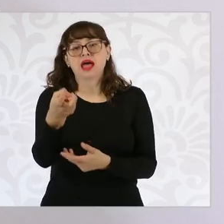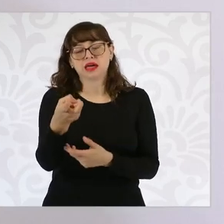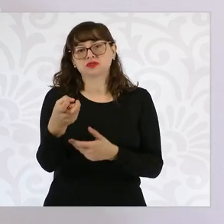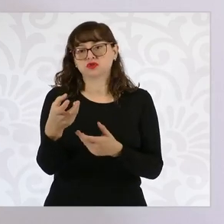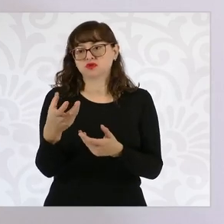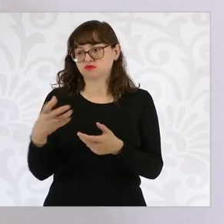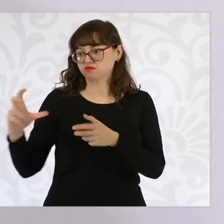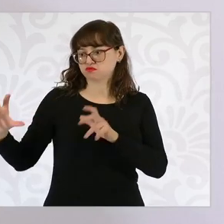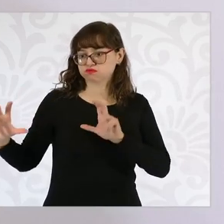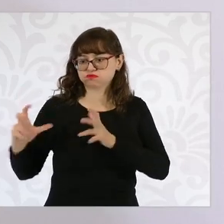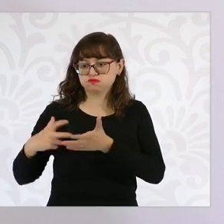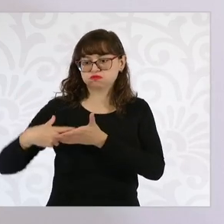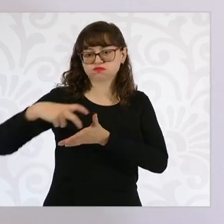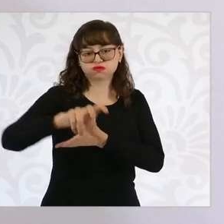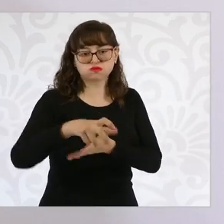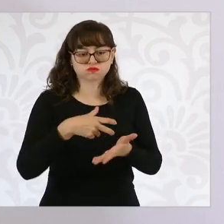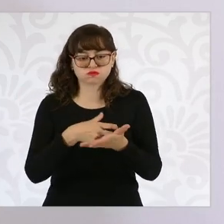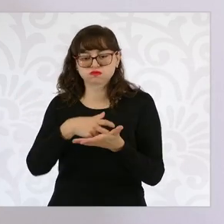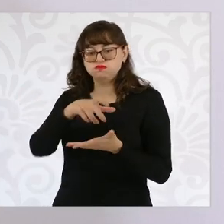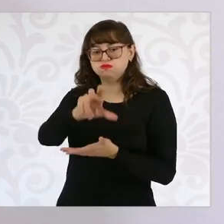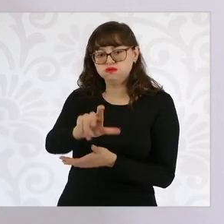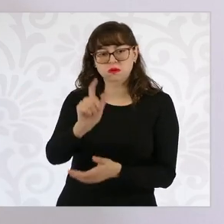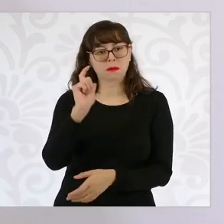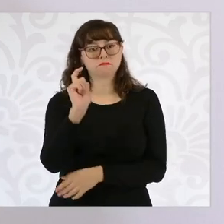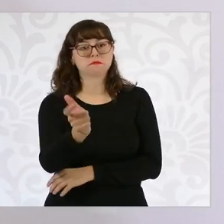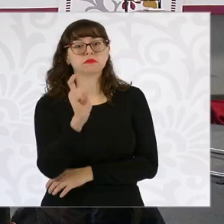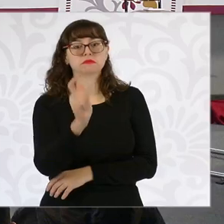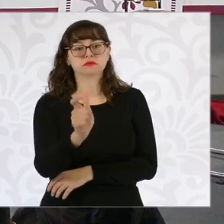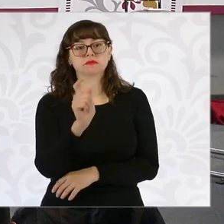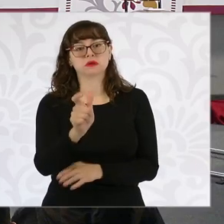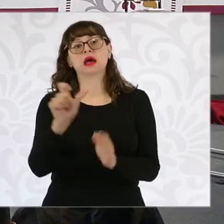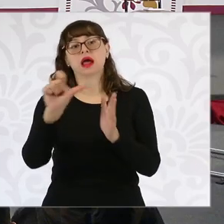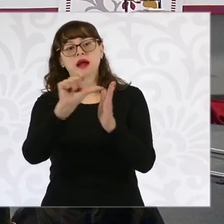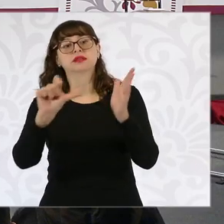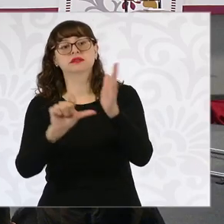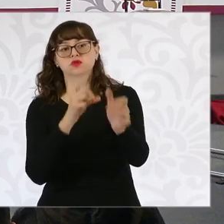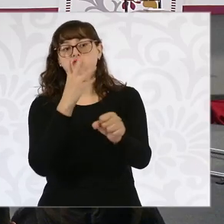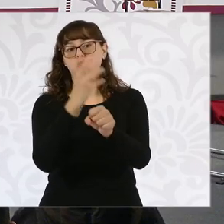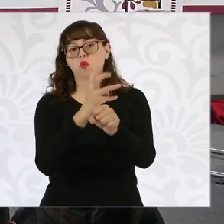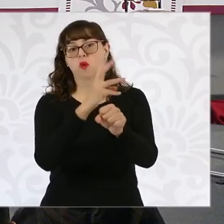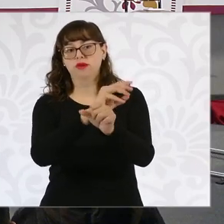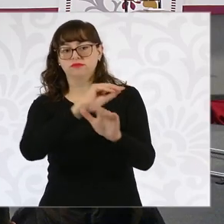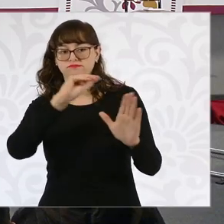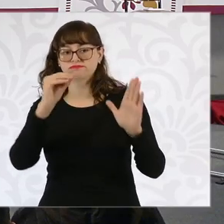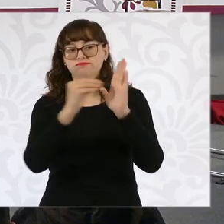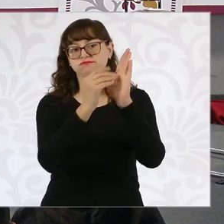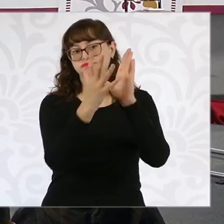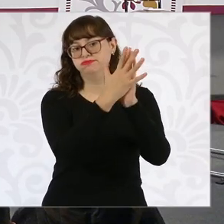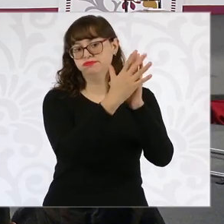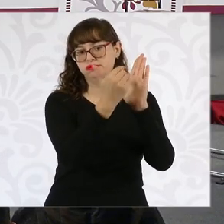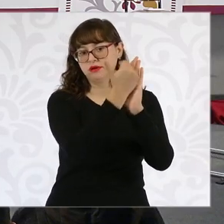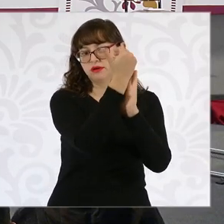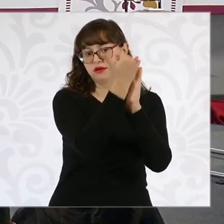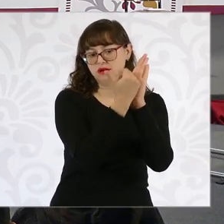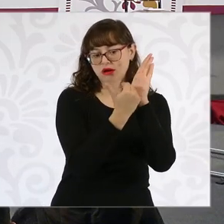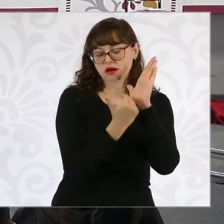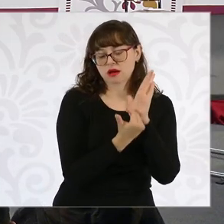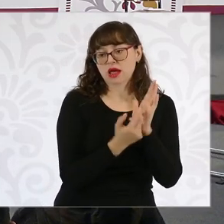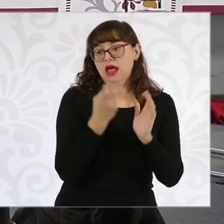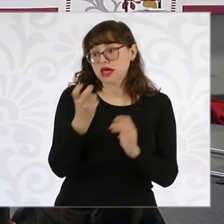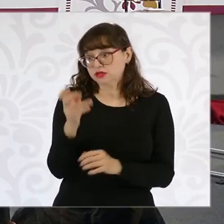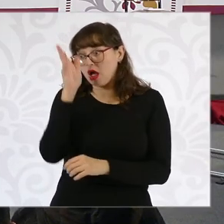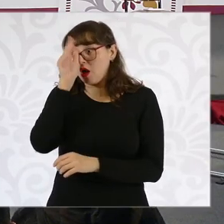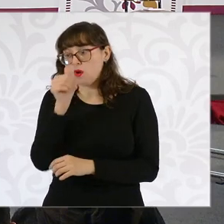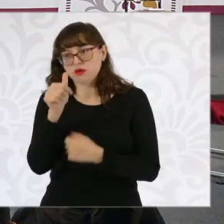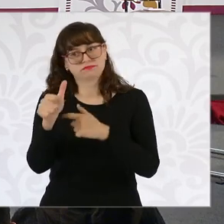modificación a este artículo cuarto en materia de discapacidad garantiza que continuemos con estos convenios.